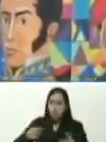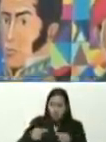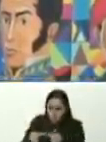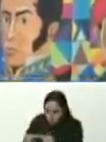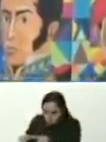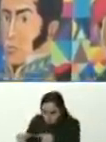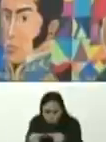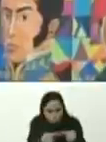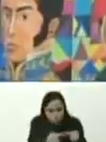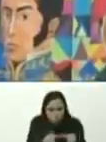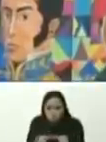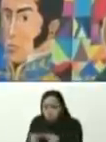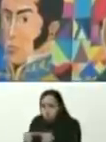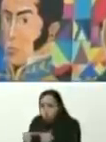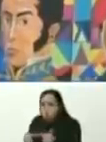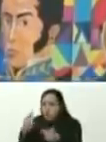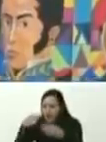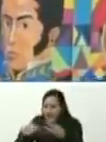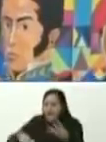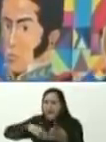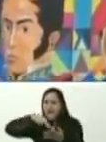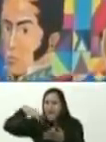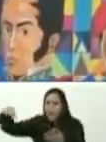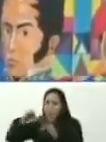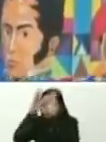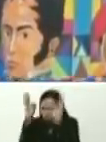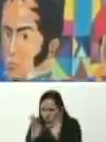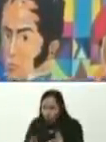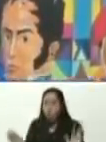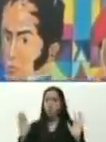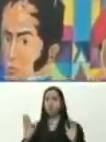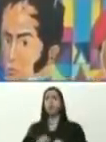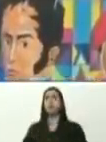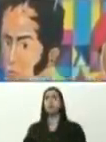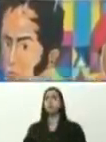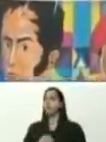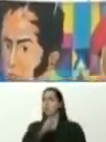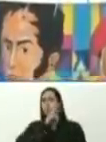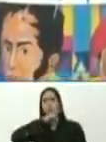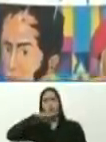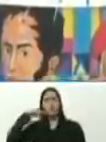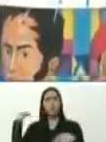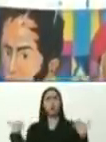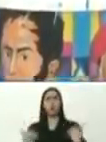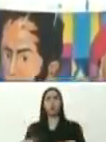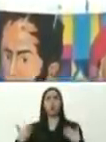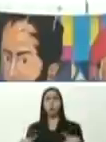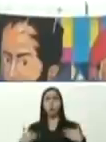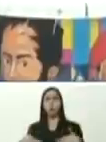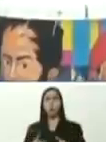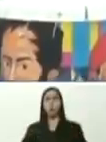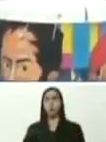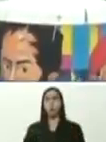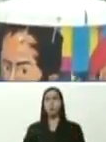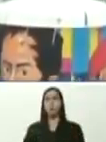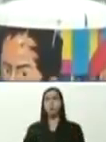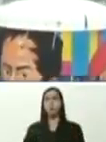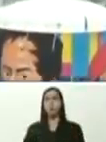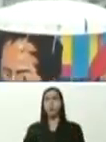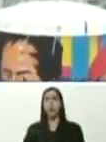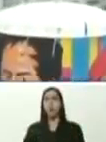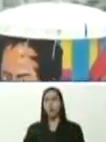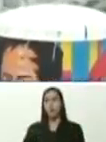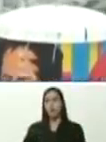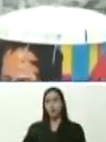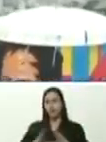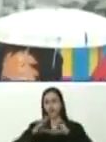unos ñoquis, unos ñoquis bien sabrosos, de un pasticho, mi hermana